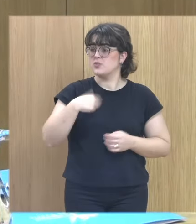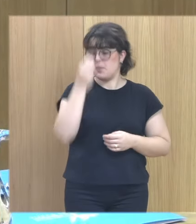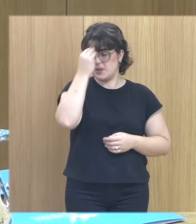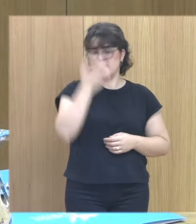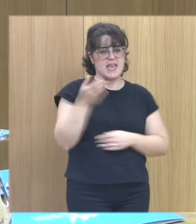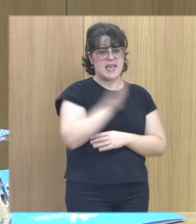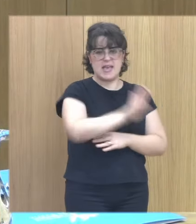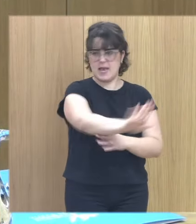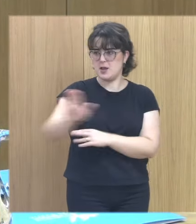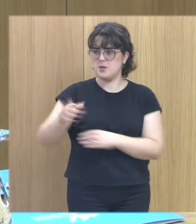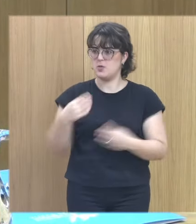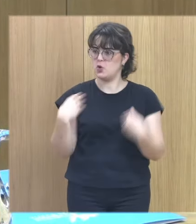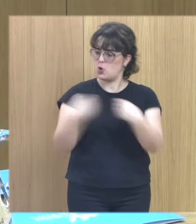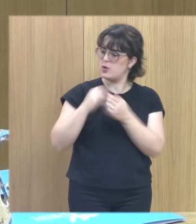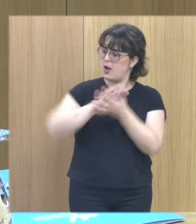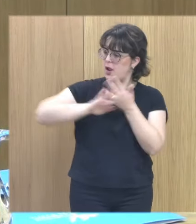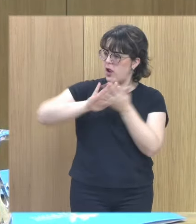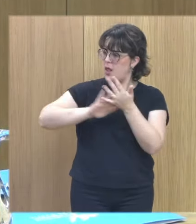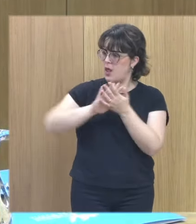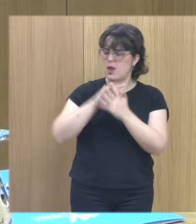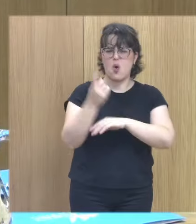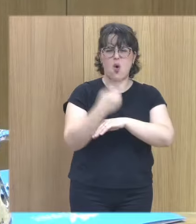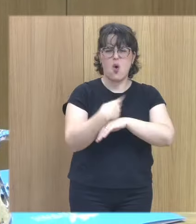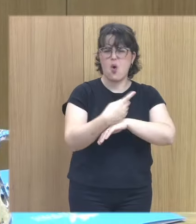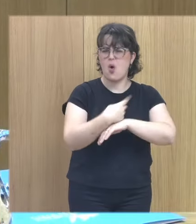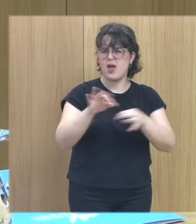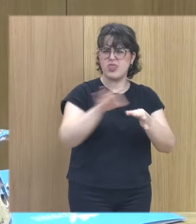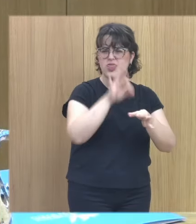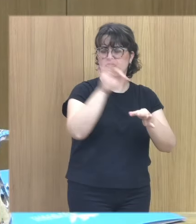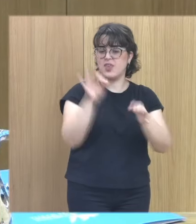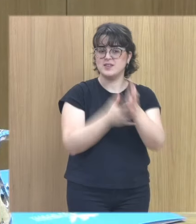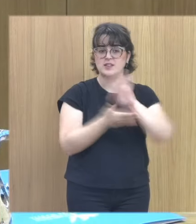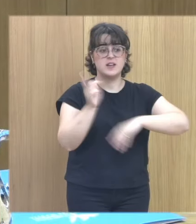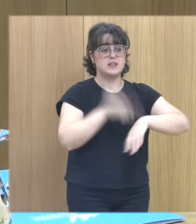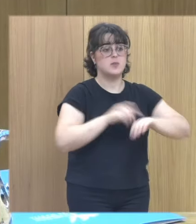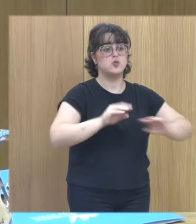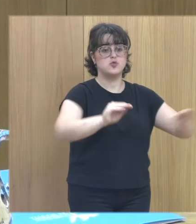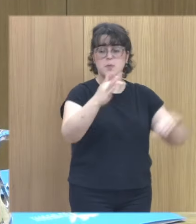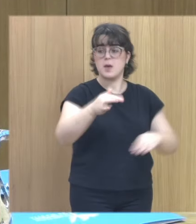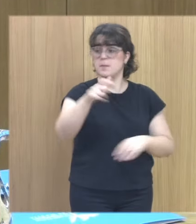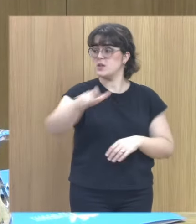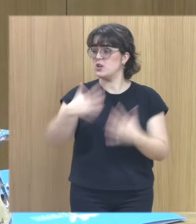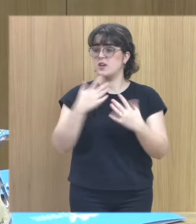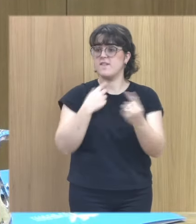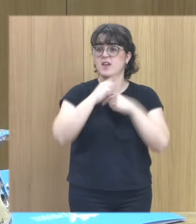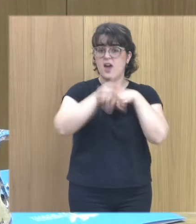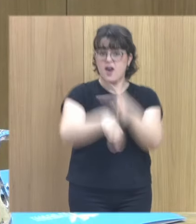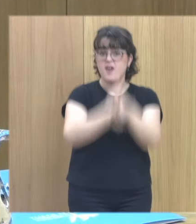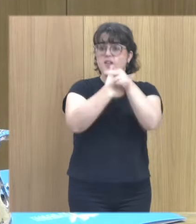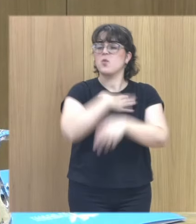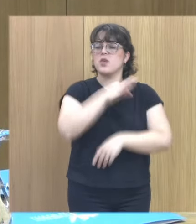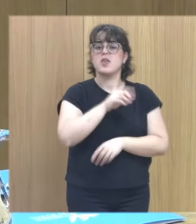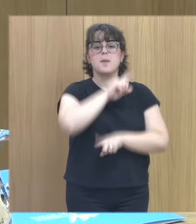podríamos estar hablando con ella ahora es verdad es vuestro tiempo y el tiempo de las personas que están en videoconferencia de